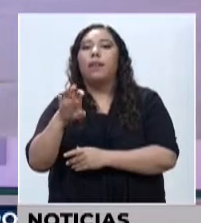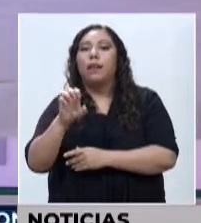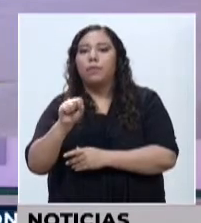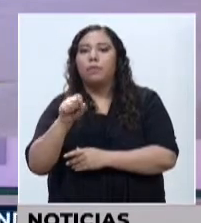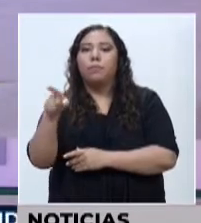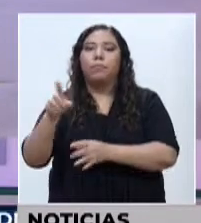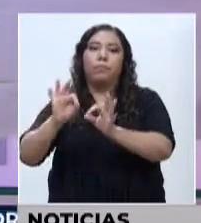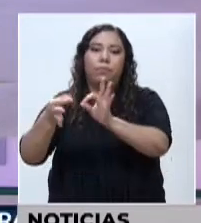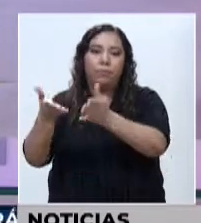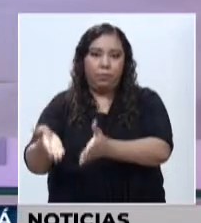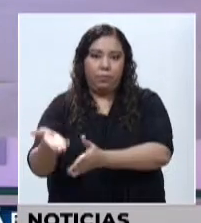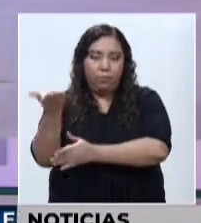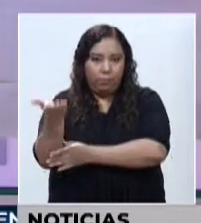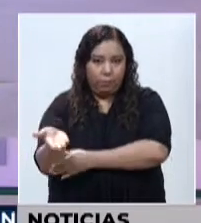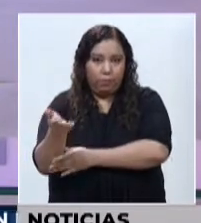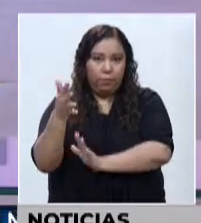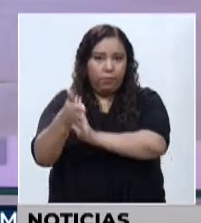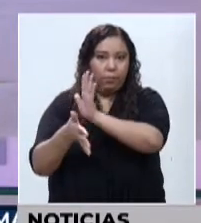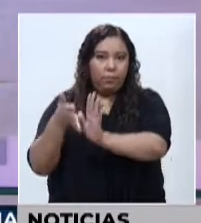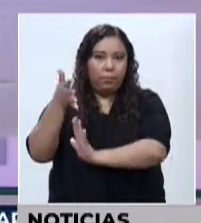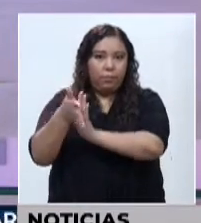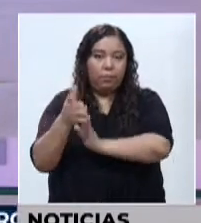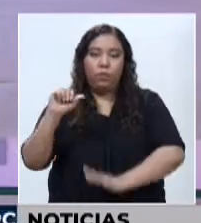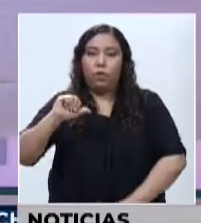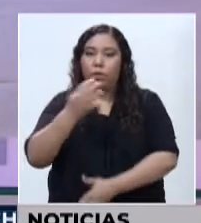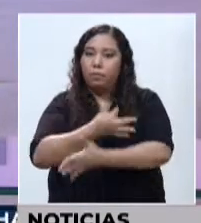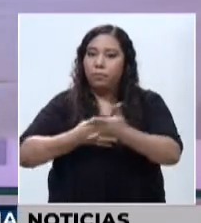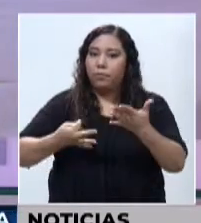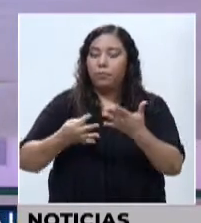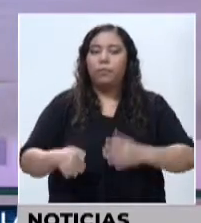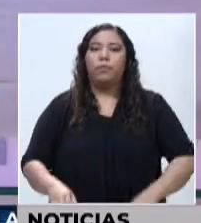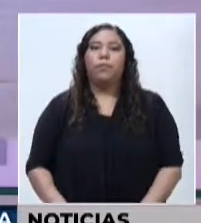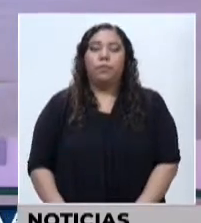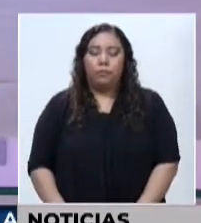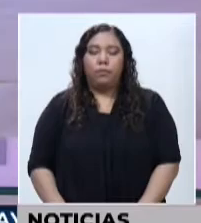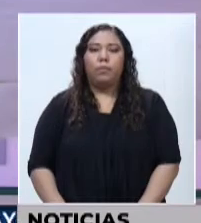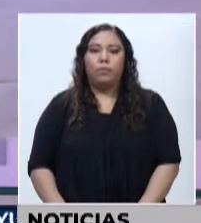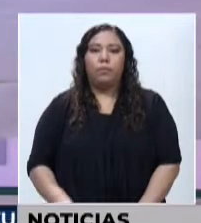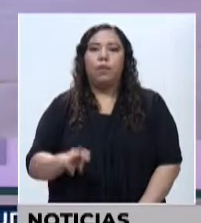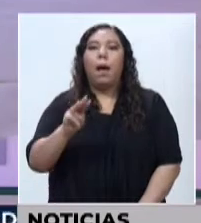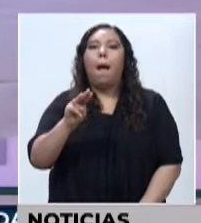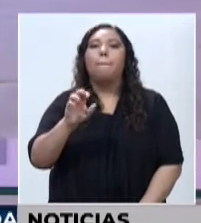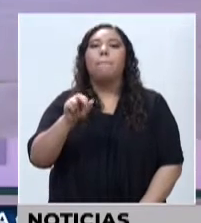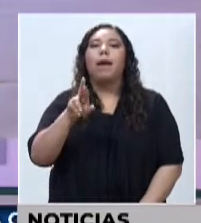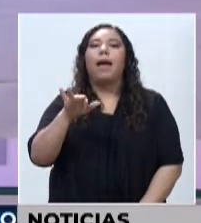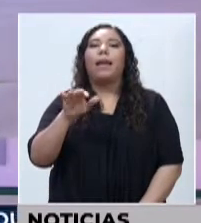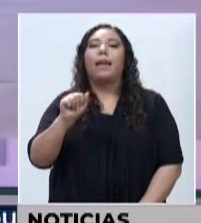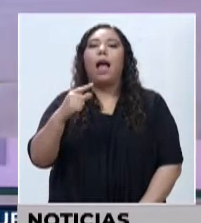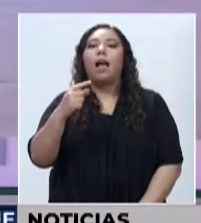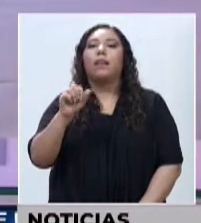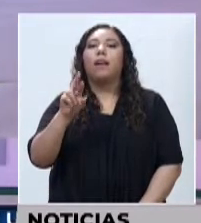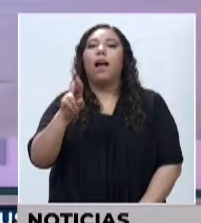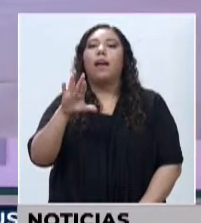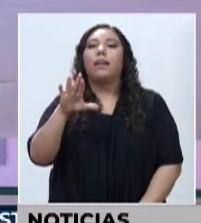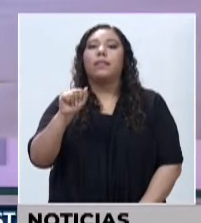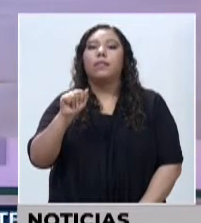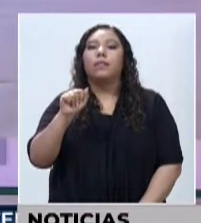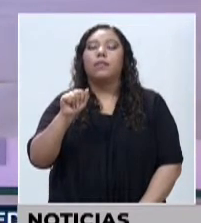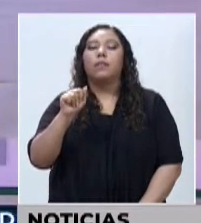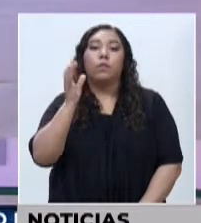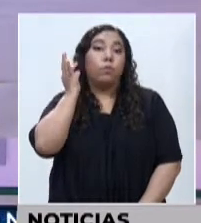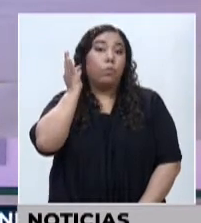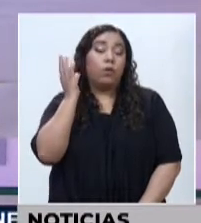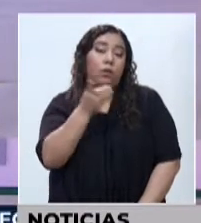Calix, nuestra intérprete de señas esta tarde. Bueno, les contamos que María Magdalena García es directora ejecutiva